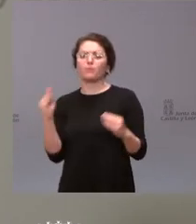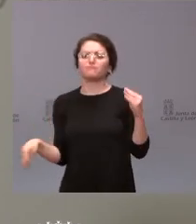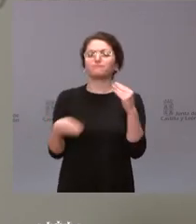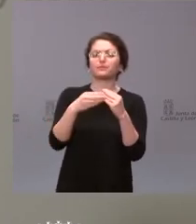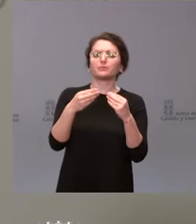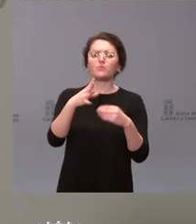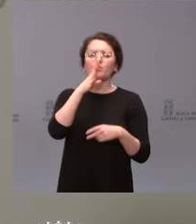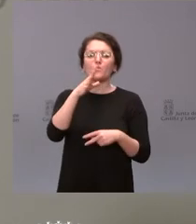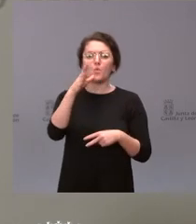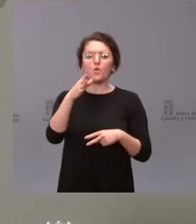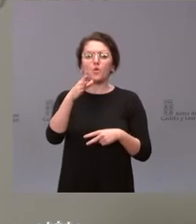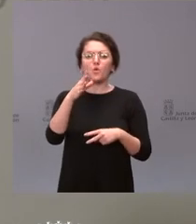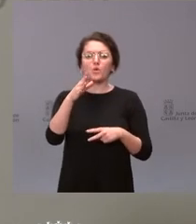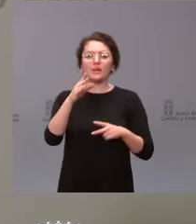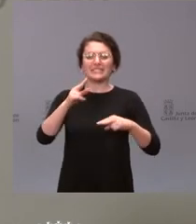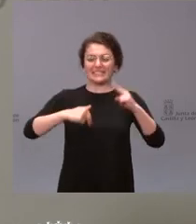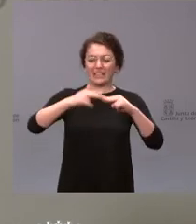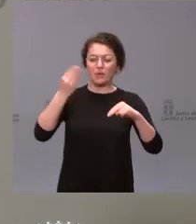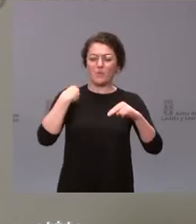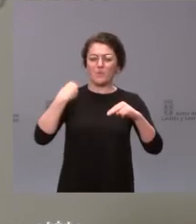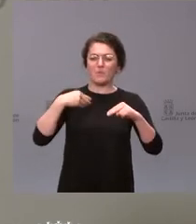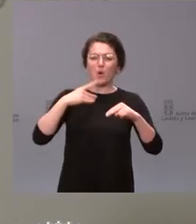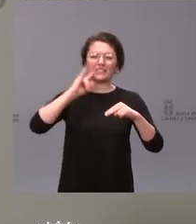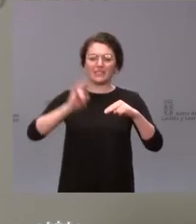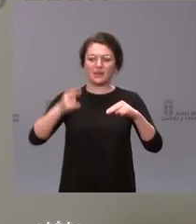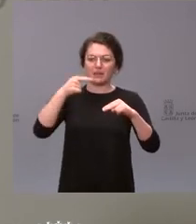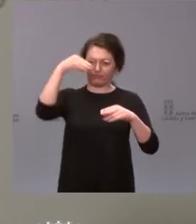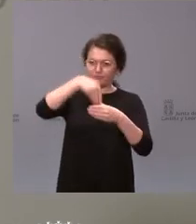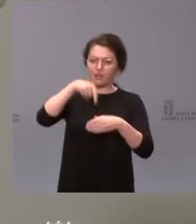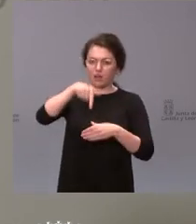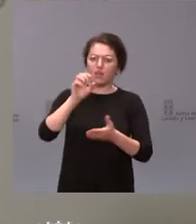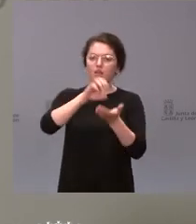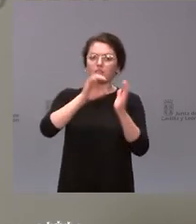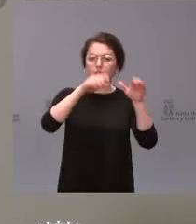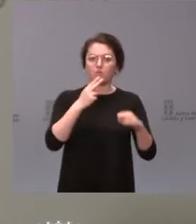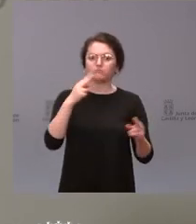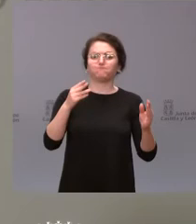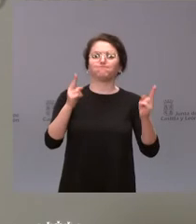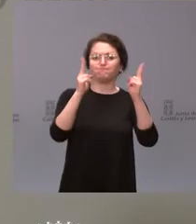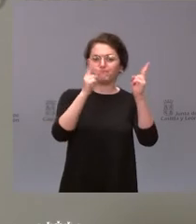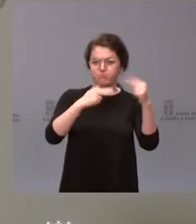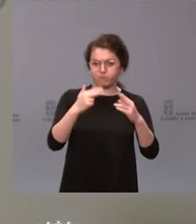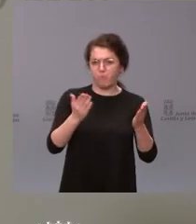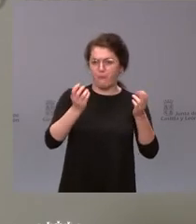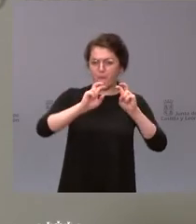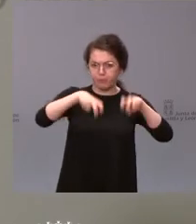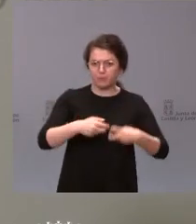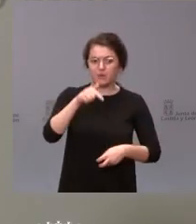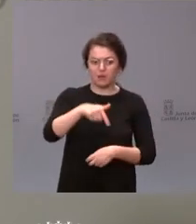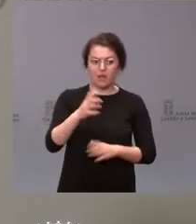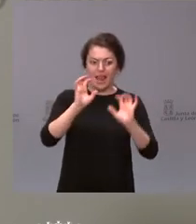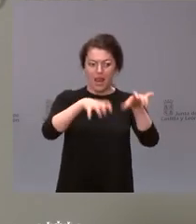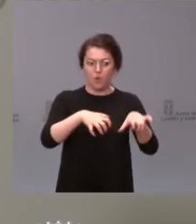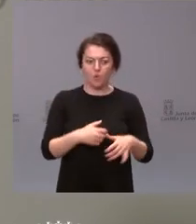derribo de alguna de las instalaciones de alguna de esas térmicas que estaban en nuestra comunidad autónoma y, en este caso, específicamente, en la propia provincia de León y que